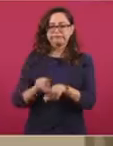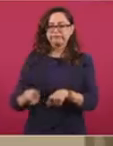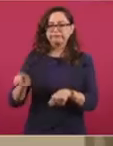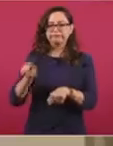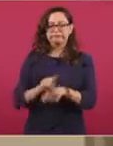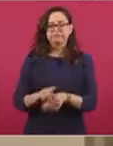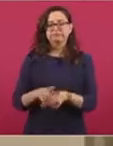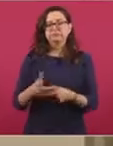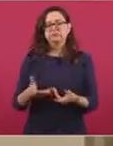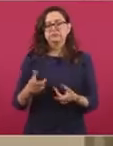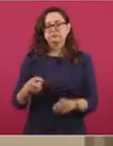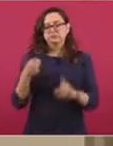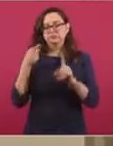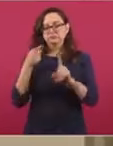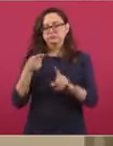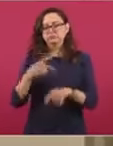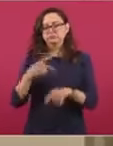buscando que se tengan los niveles óptimos.